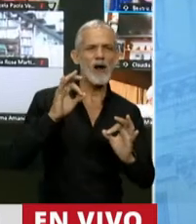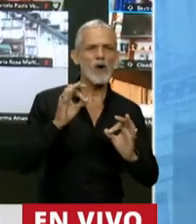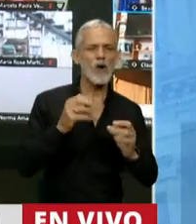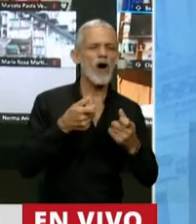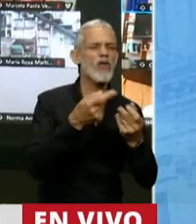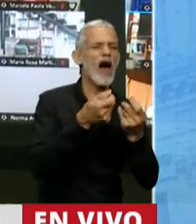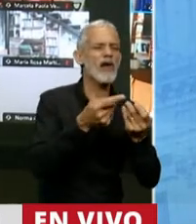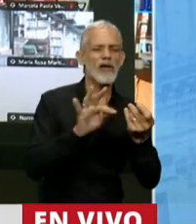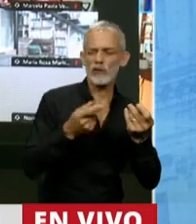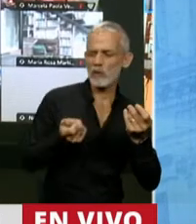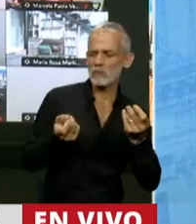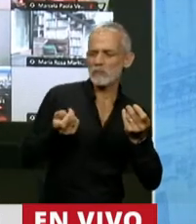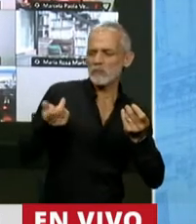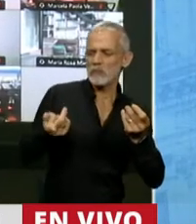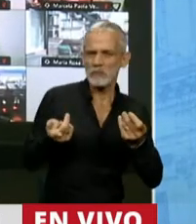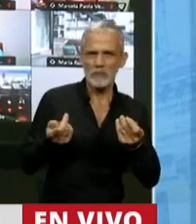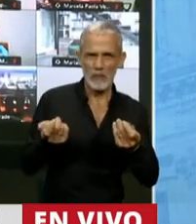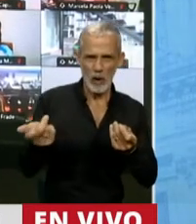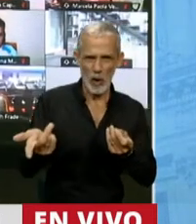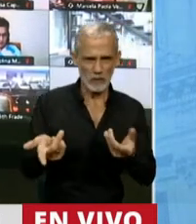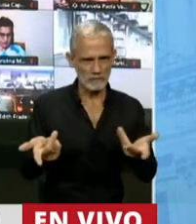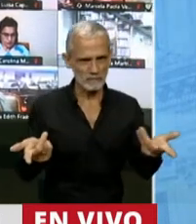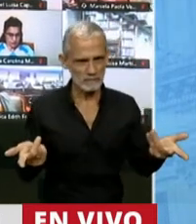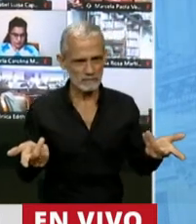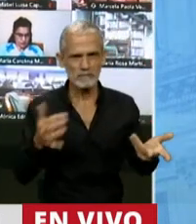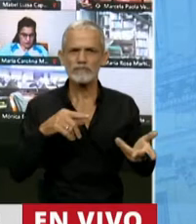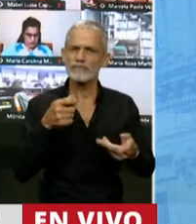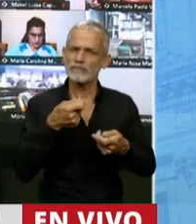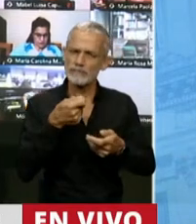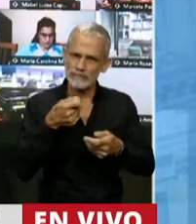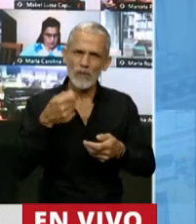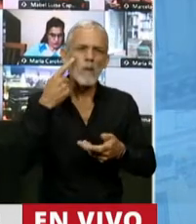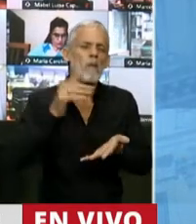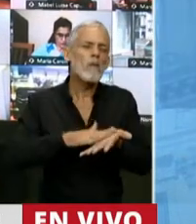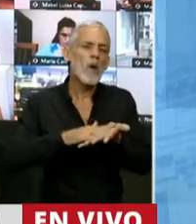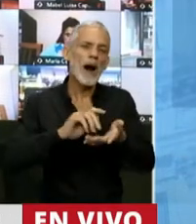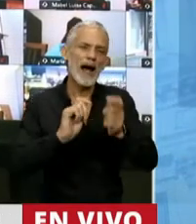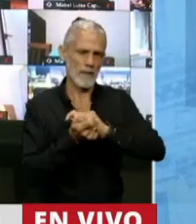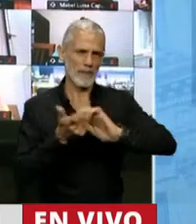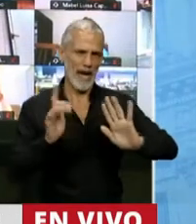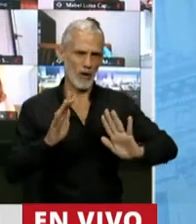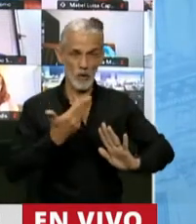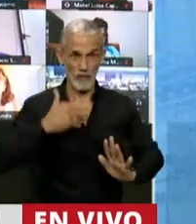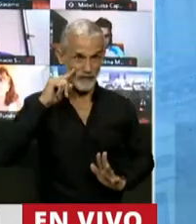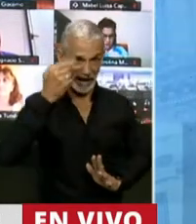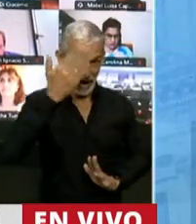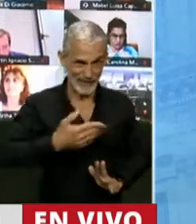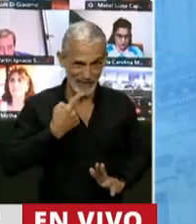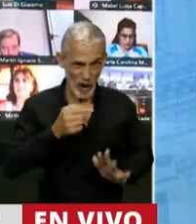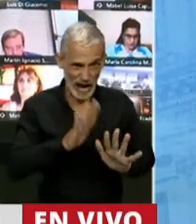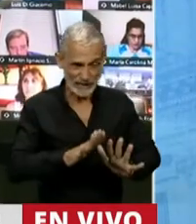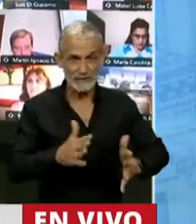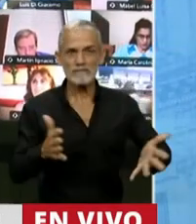y poco a otros. Vamos a intentar cambiarlo. Eso dijo el Presidente Alberto Fernández.